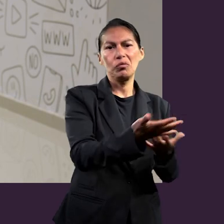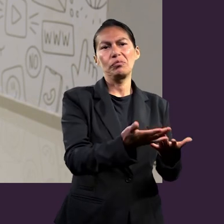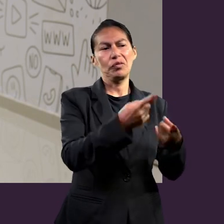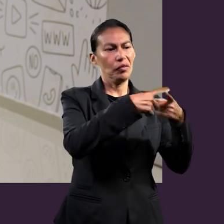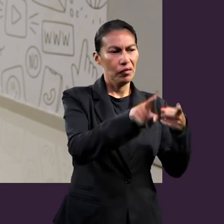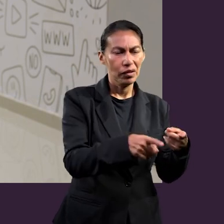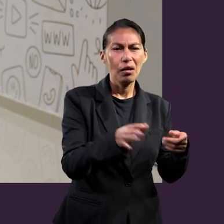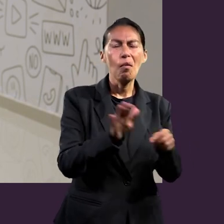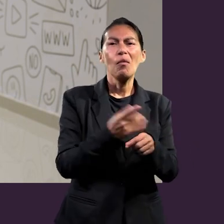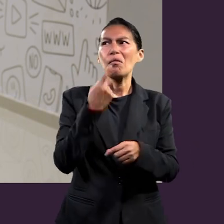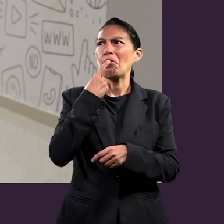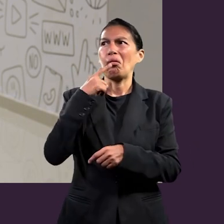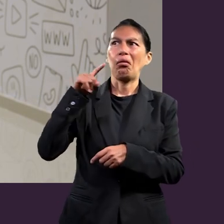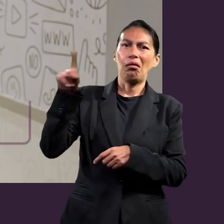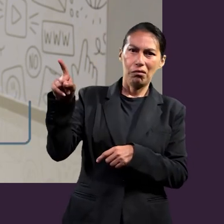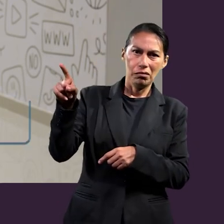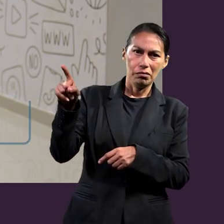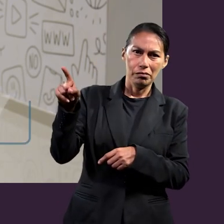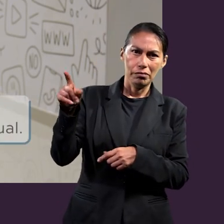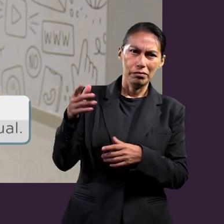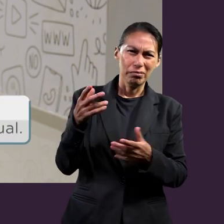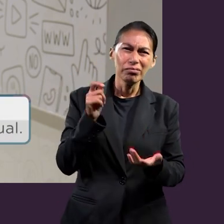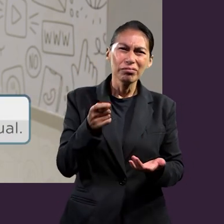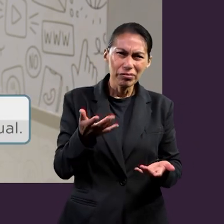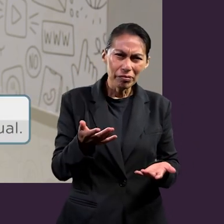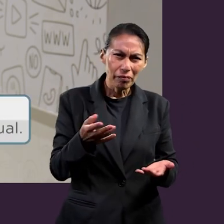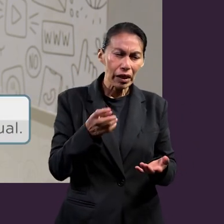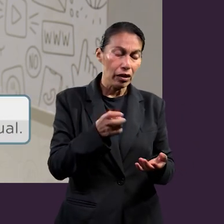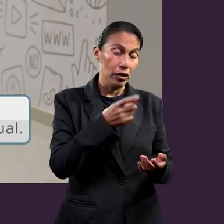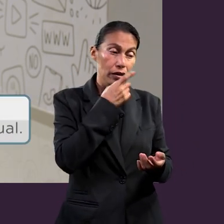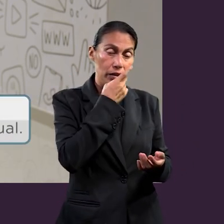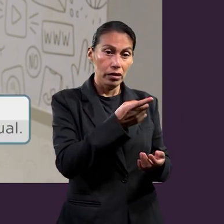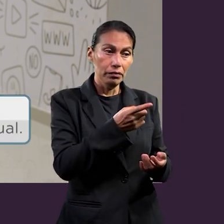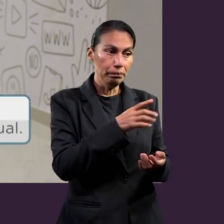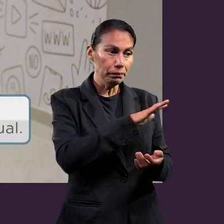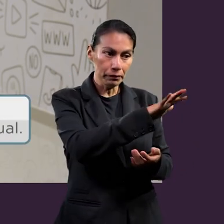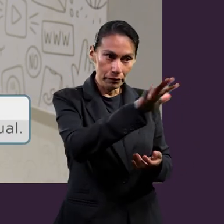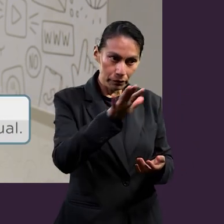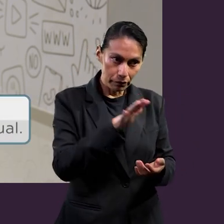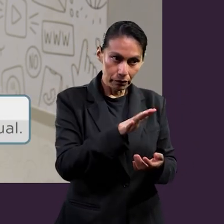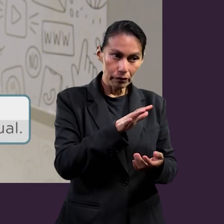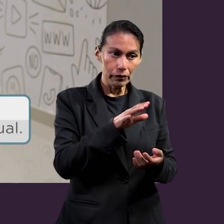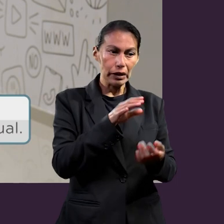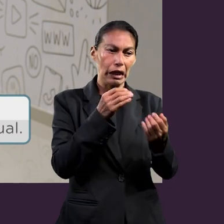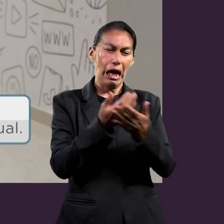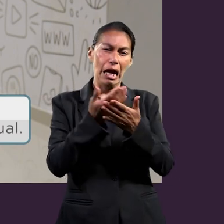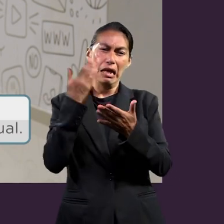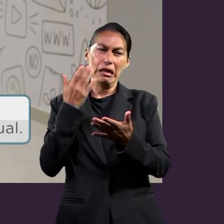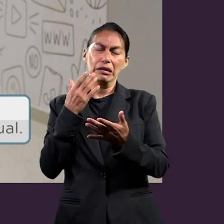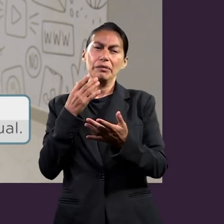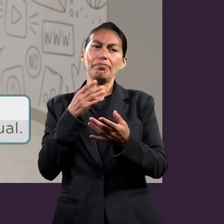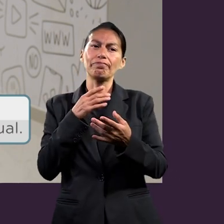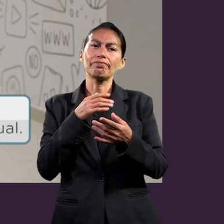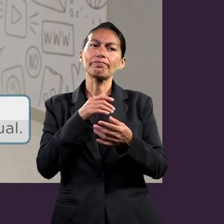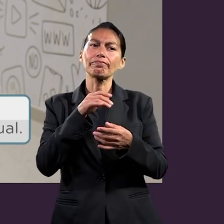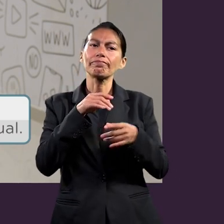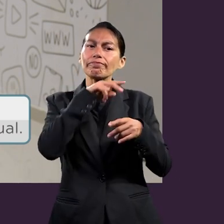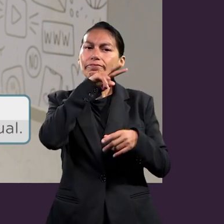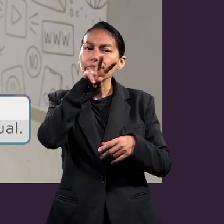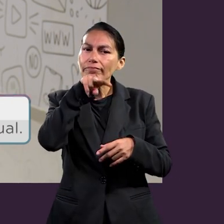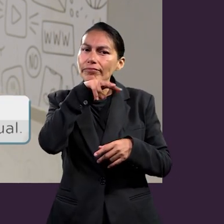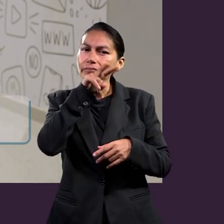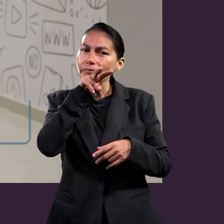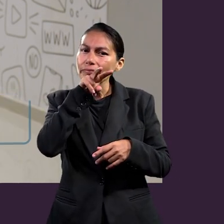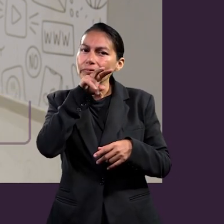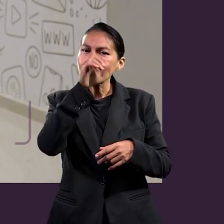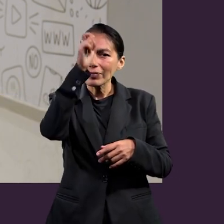cuidado de no aceptar otra doctrina, porque sería como traicionar al primer marido. Y dice, temo que como la